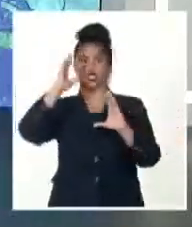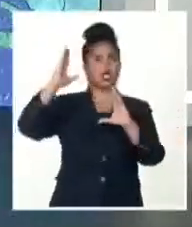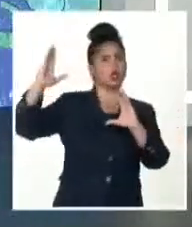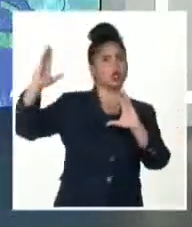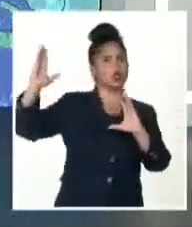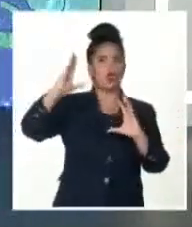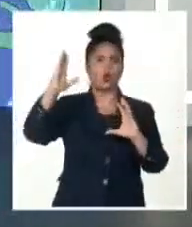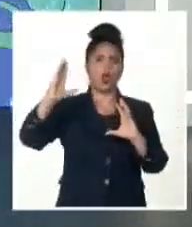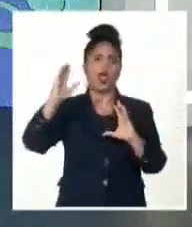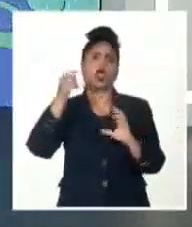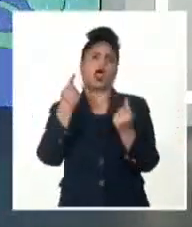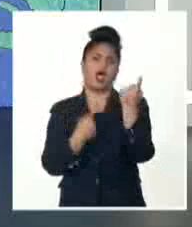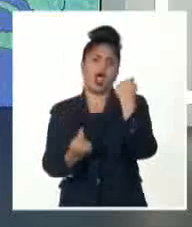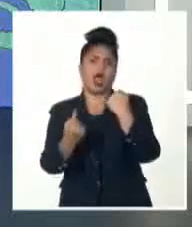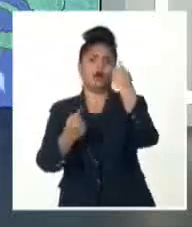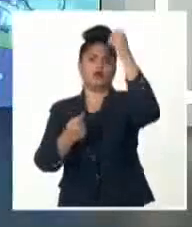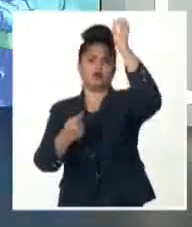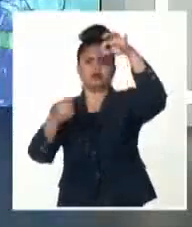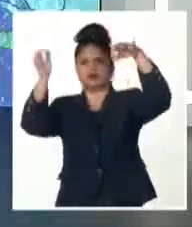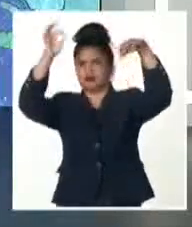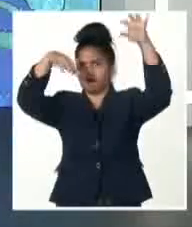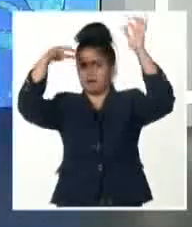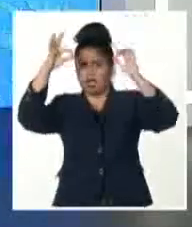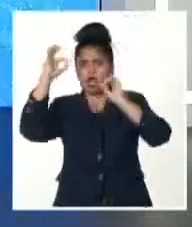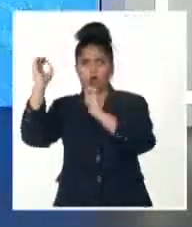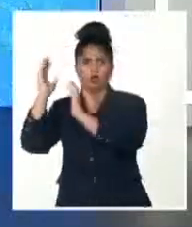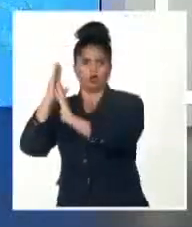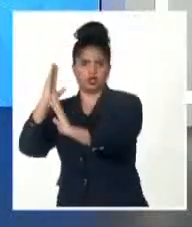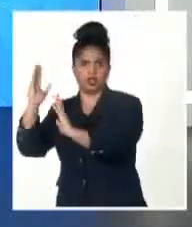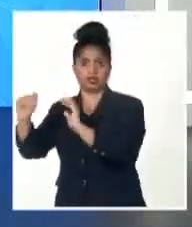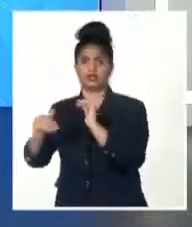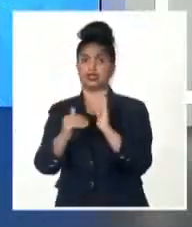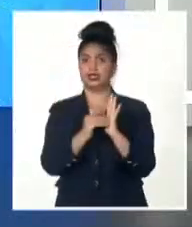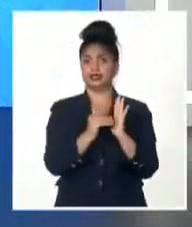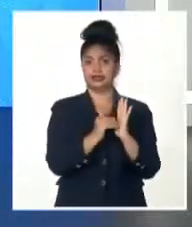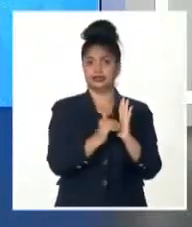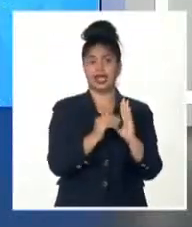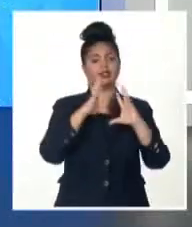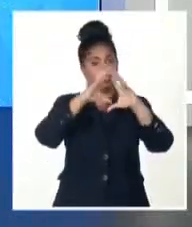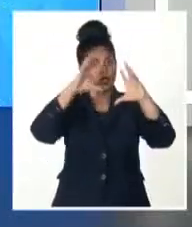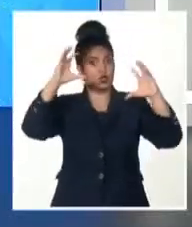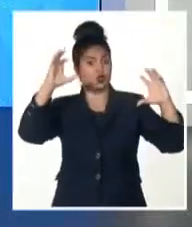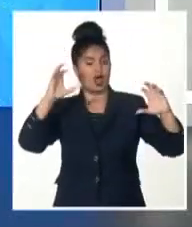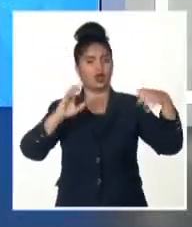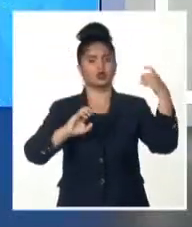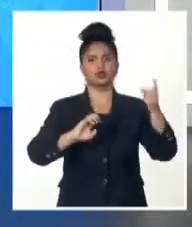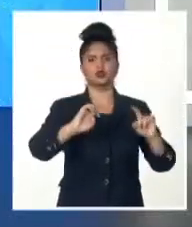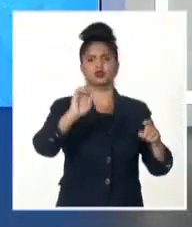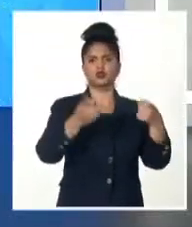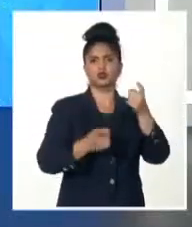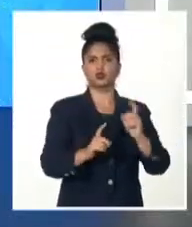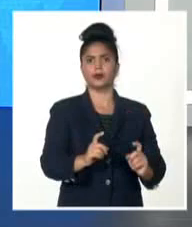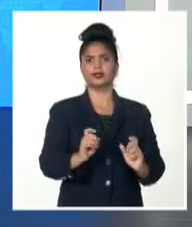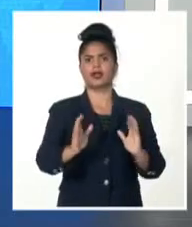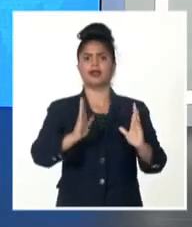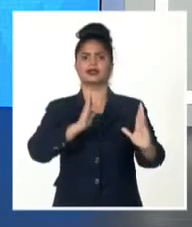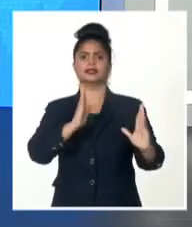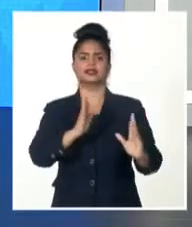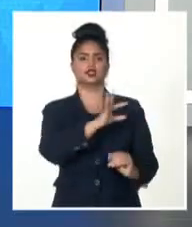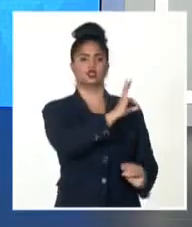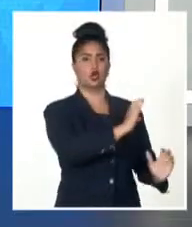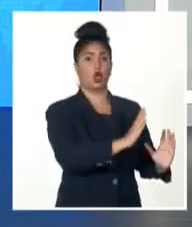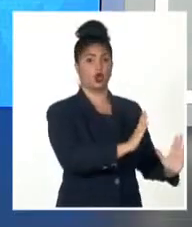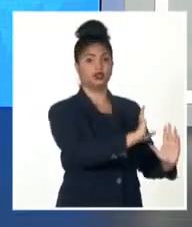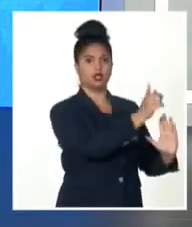en la mañana acá en el sur del occidente del país, y para esta tarde tendremos algunos chubascos y tormentas eléctricas en el centro y también en localidades del interior